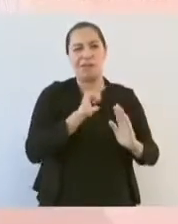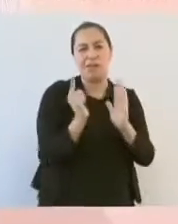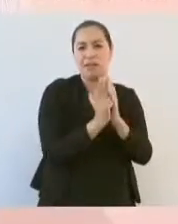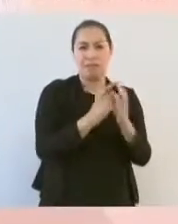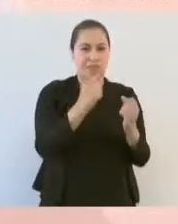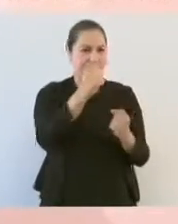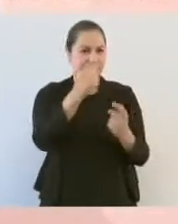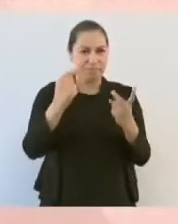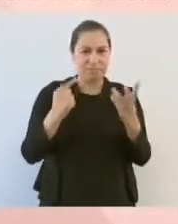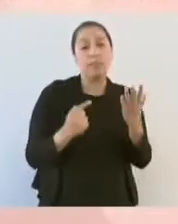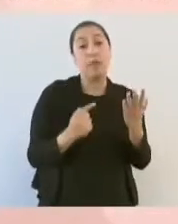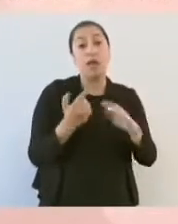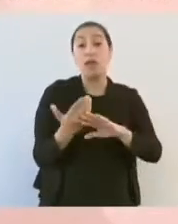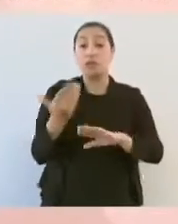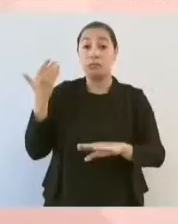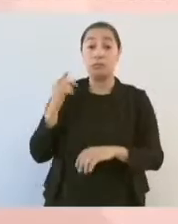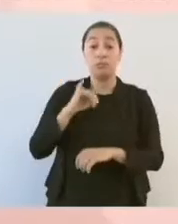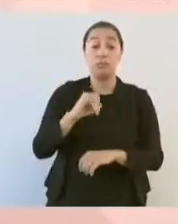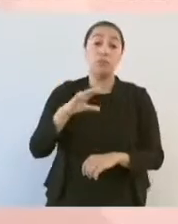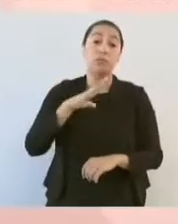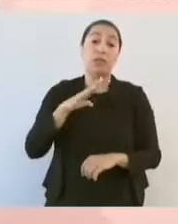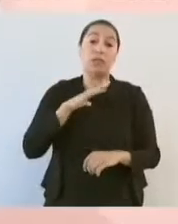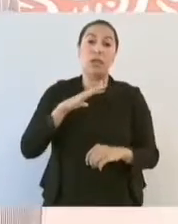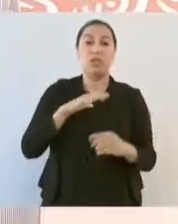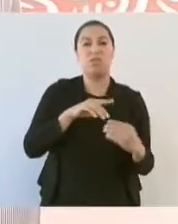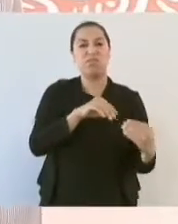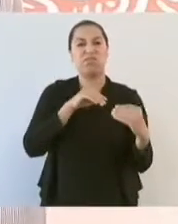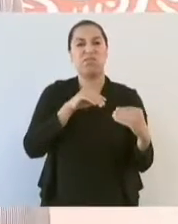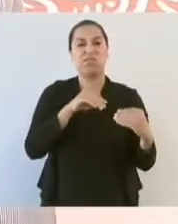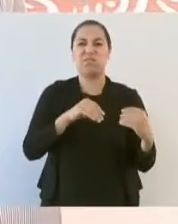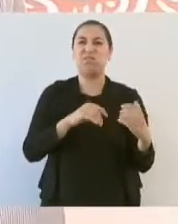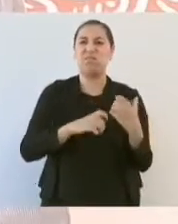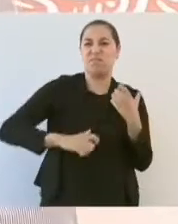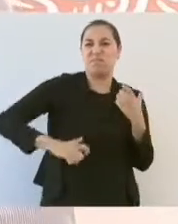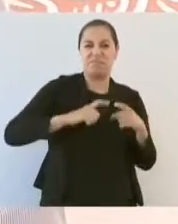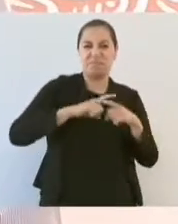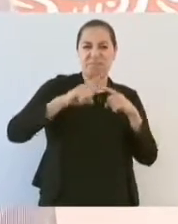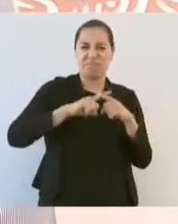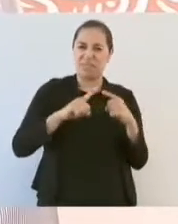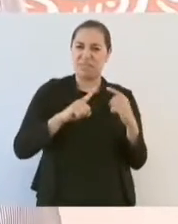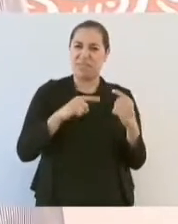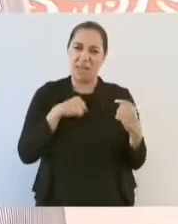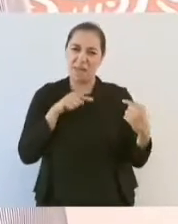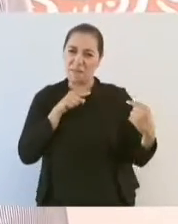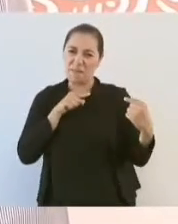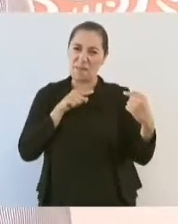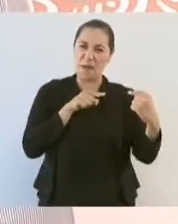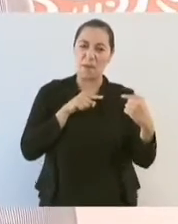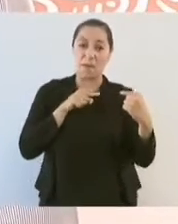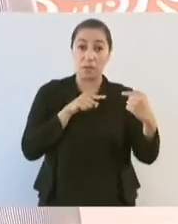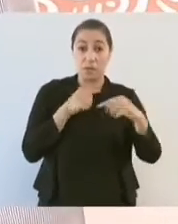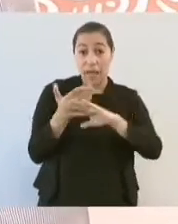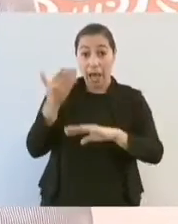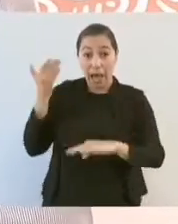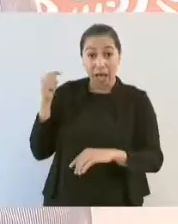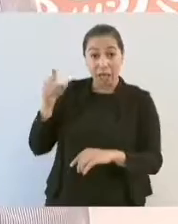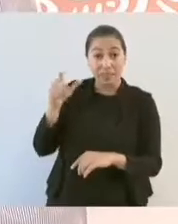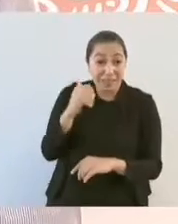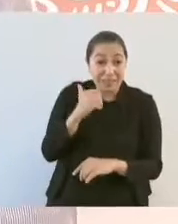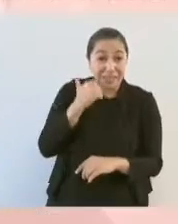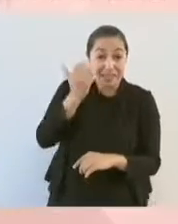se tuvieron que hacer con las armas, no porque lo quisieran así nuestros